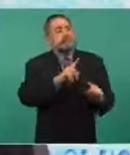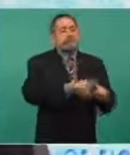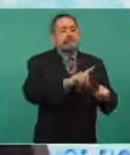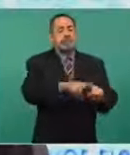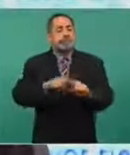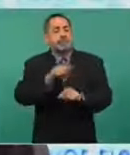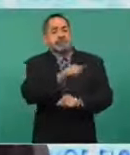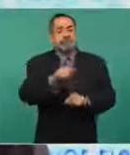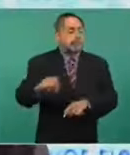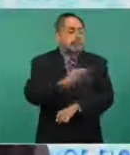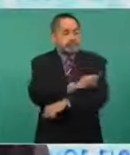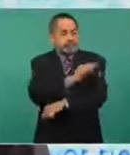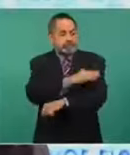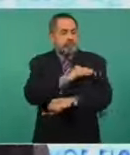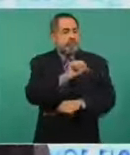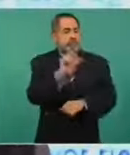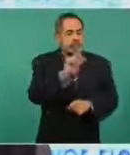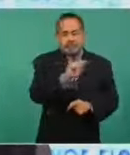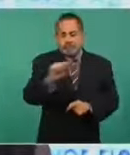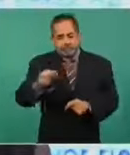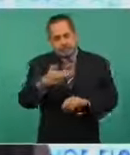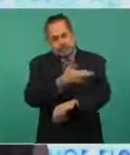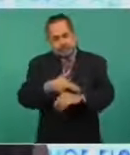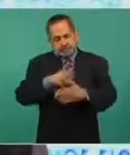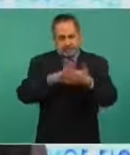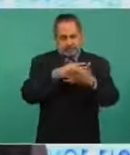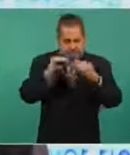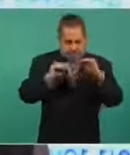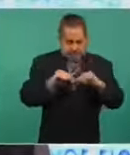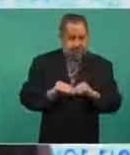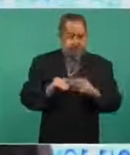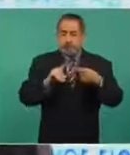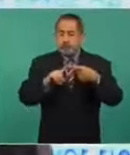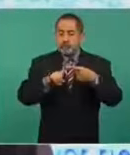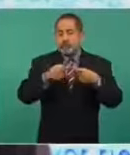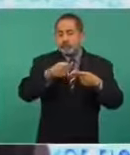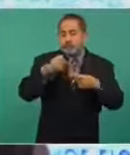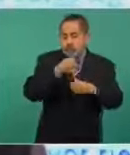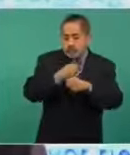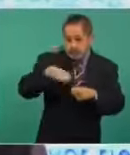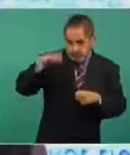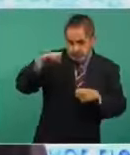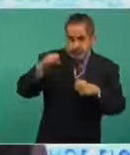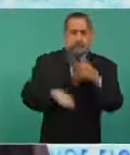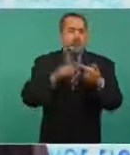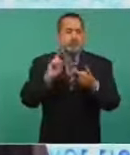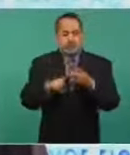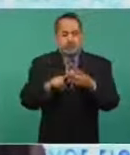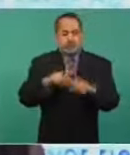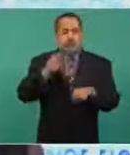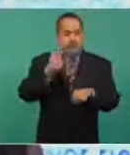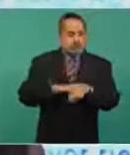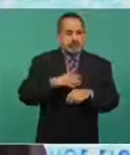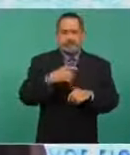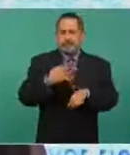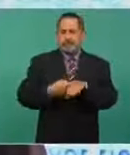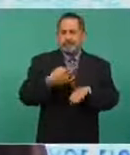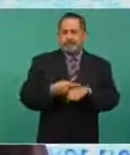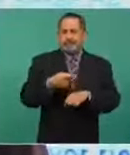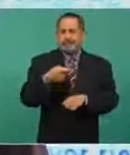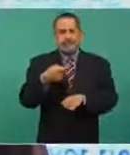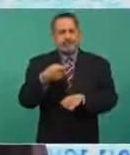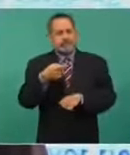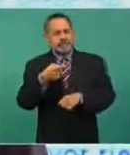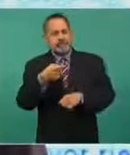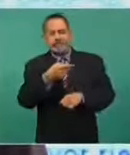considerando tres criterios fundamentales. Uno, el de edad. Otro, el de condiciones de riesgo, las llamadas comorbilidades, que